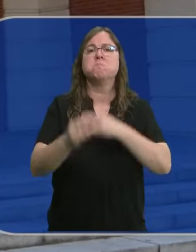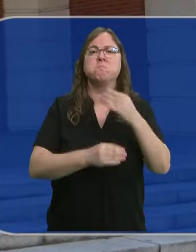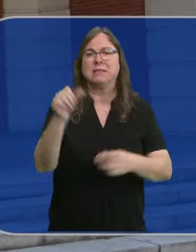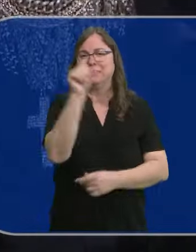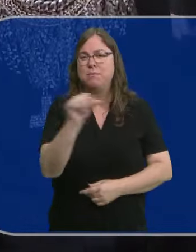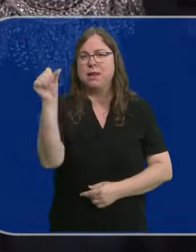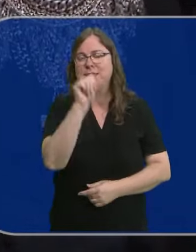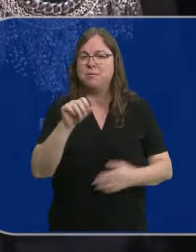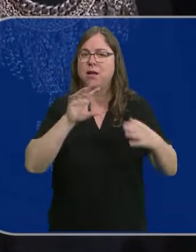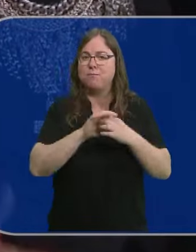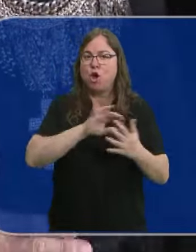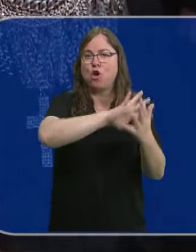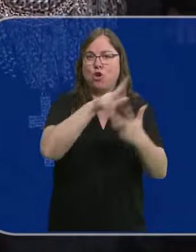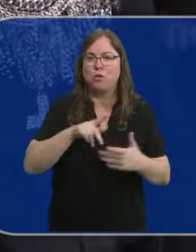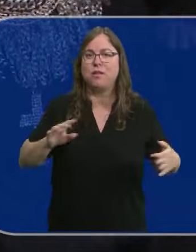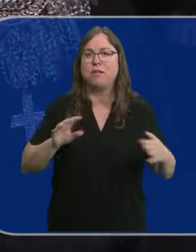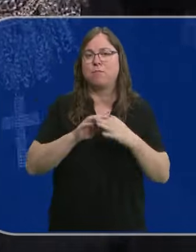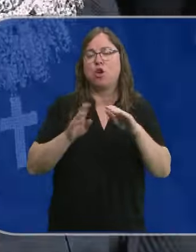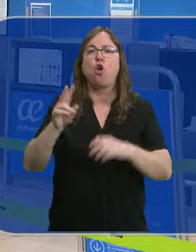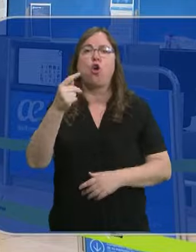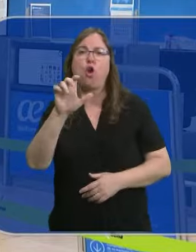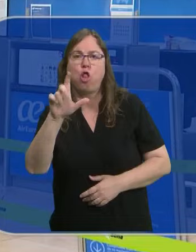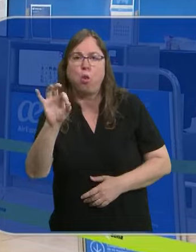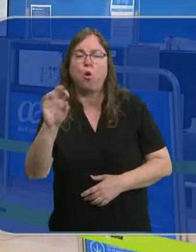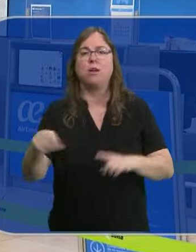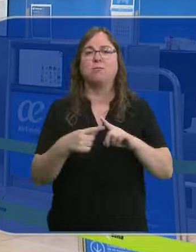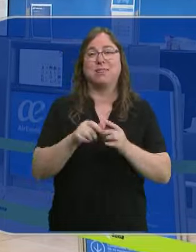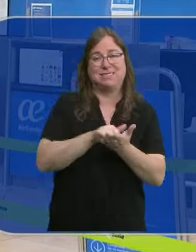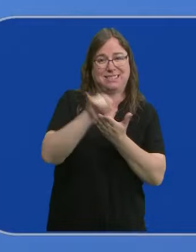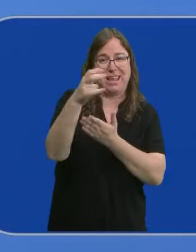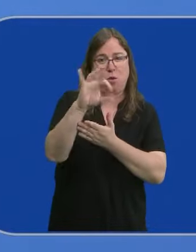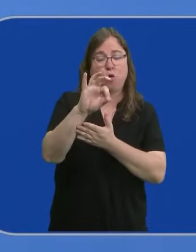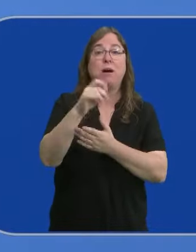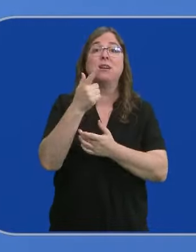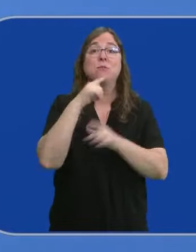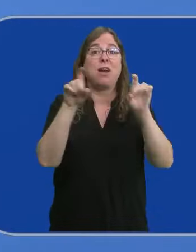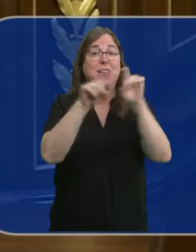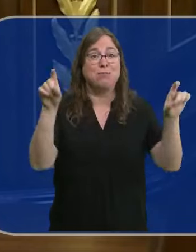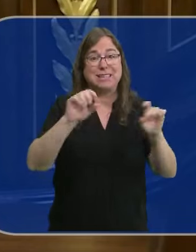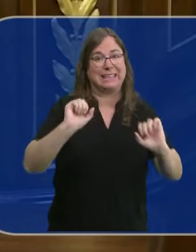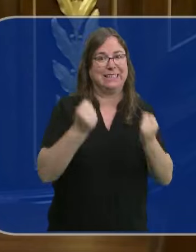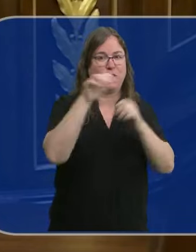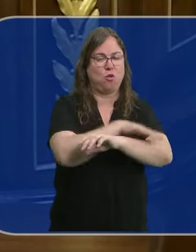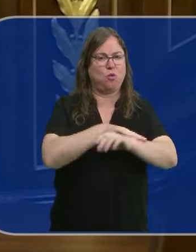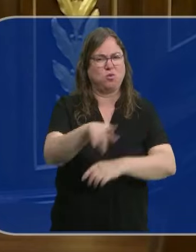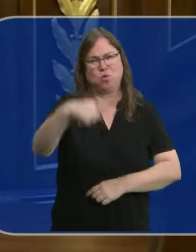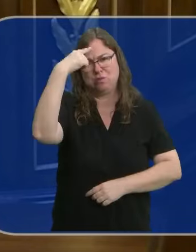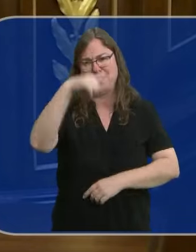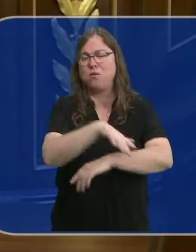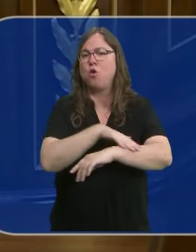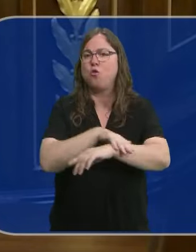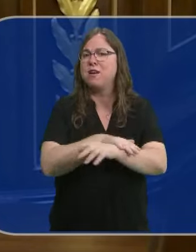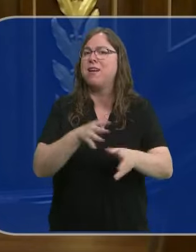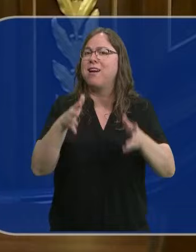noticias que vinculan a Begoña Gómez con integrantes de la trama Coldo y con ERE Europa, empresa rescatada por el gobierno. ¿Usted sabía que su mujer